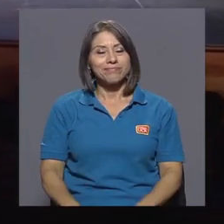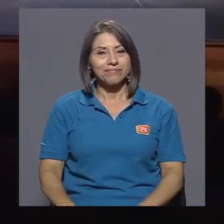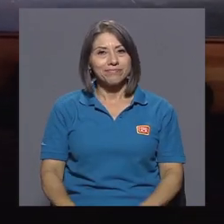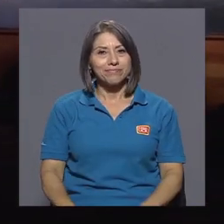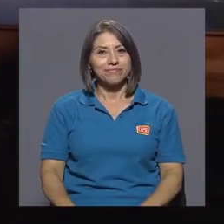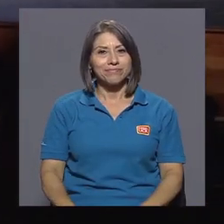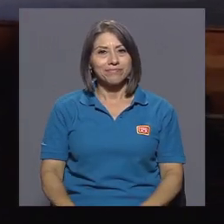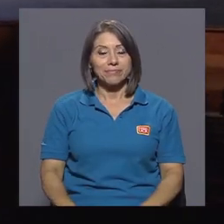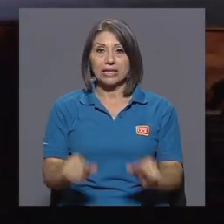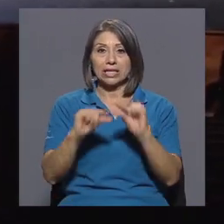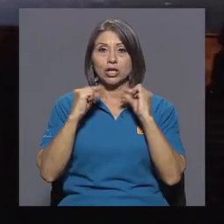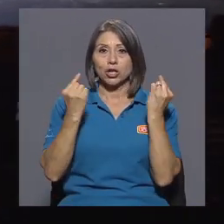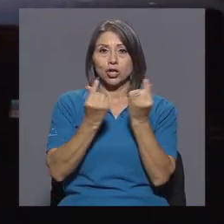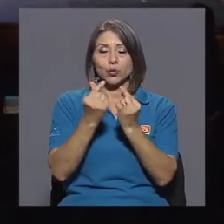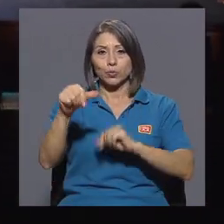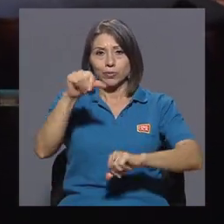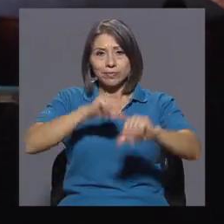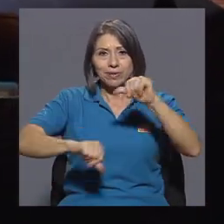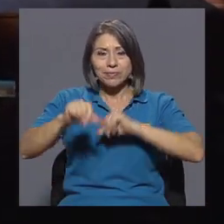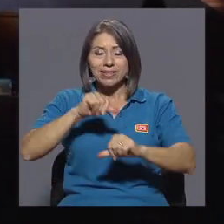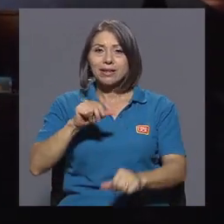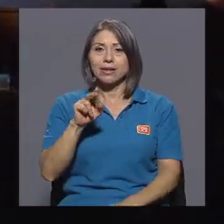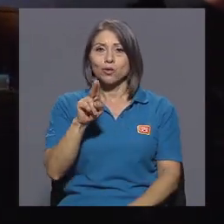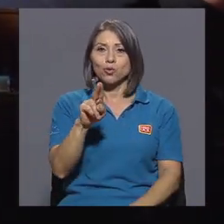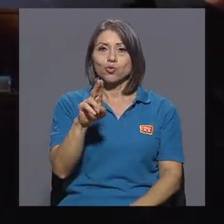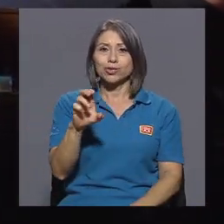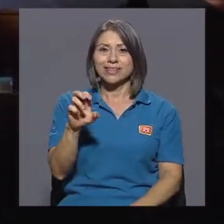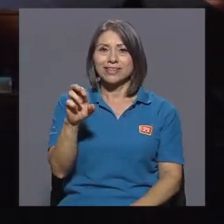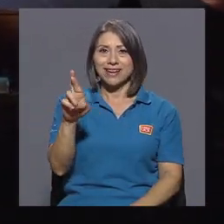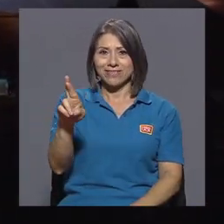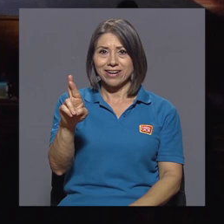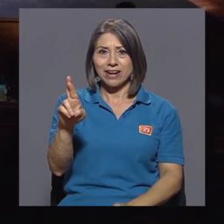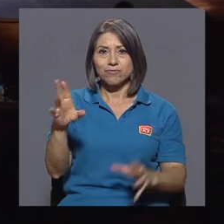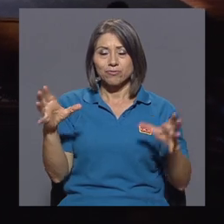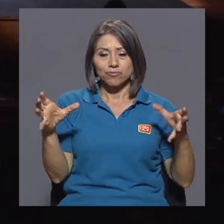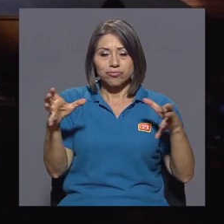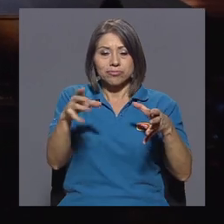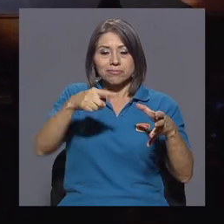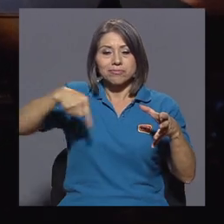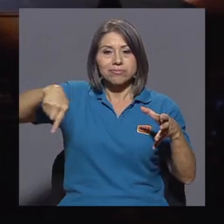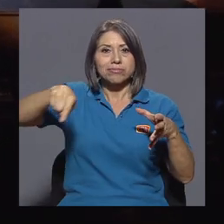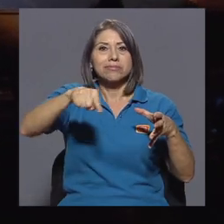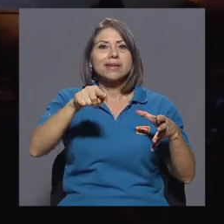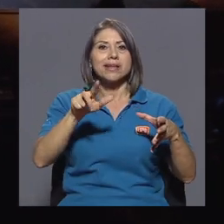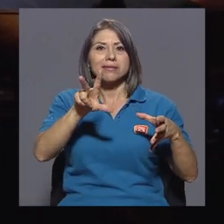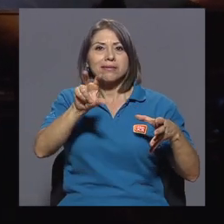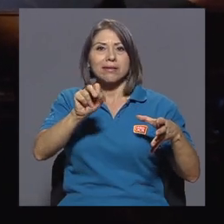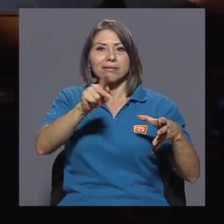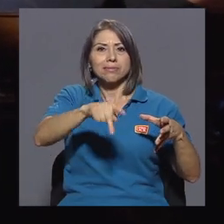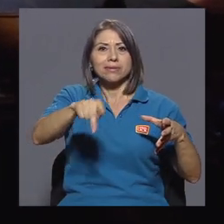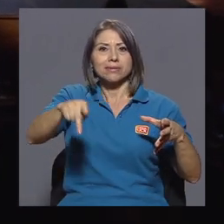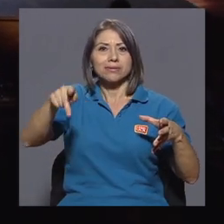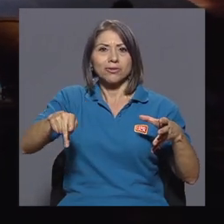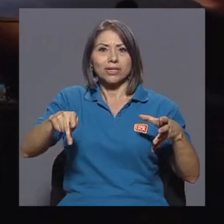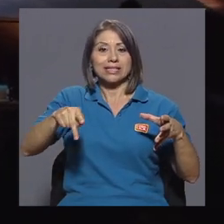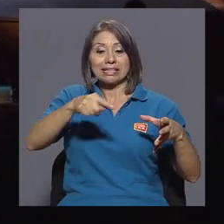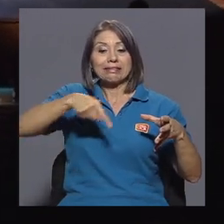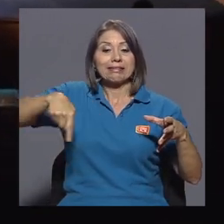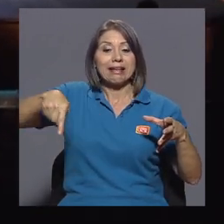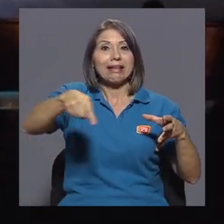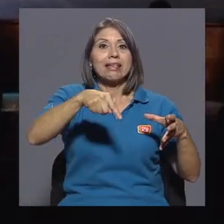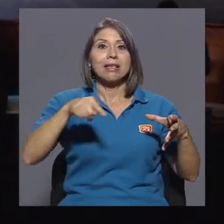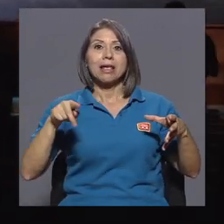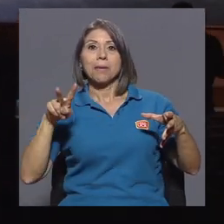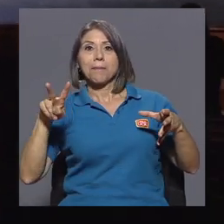El grupo experimental de la UCR está conformado por 30 personas, de las cuales 20 nos